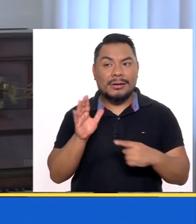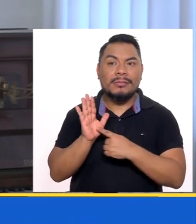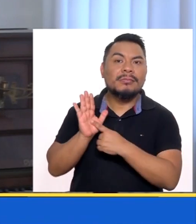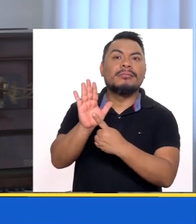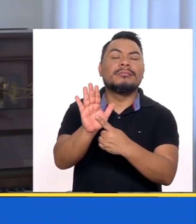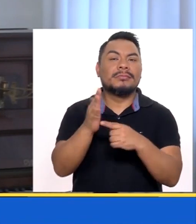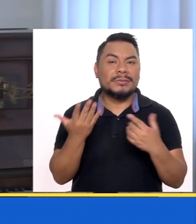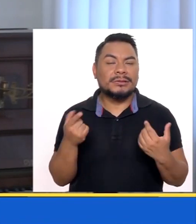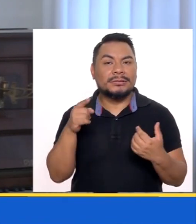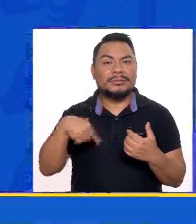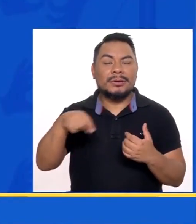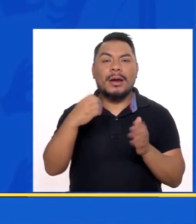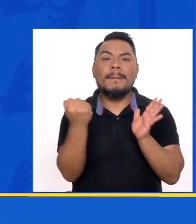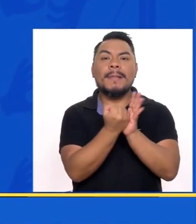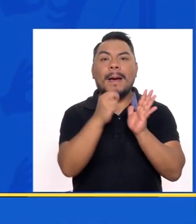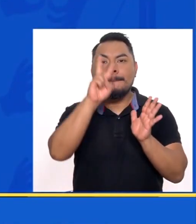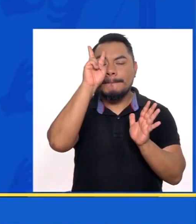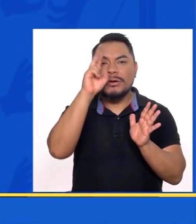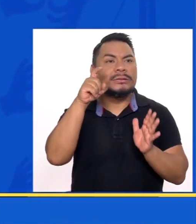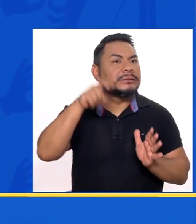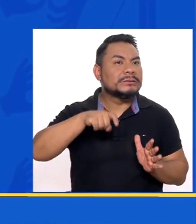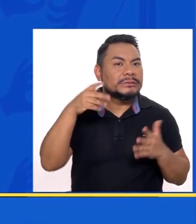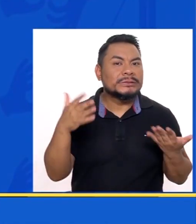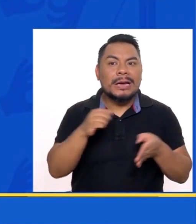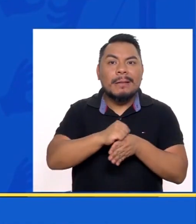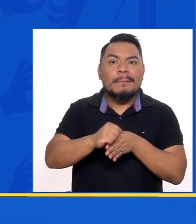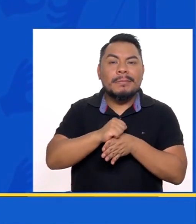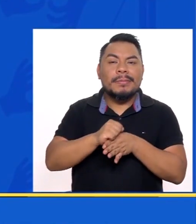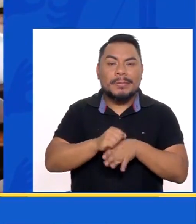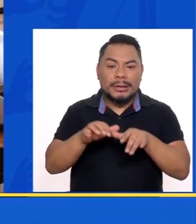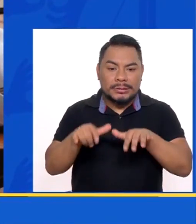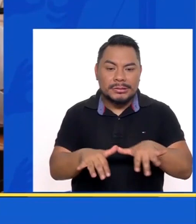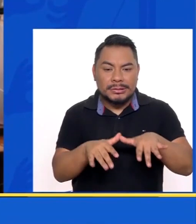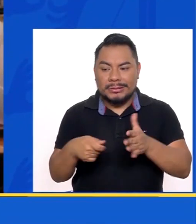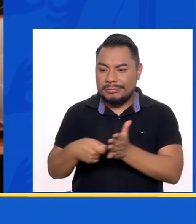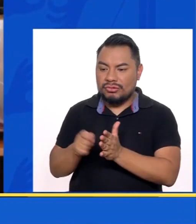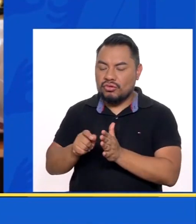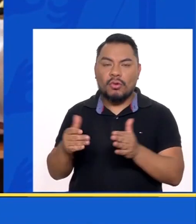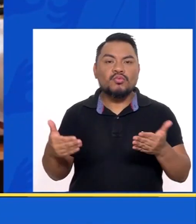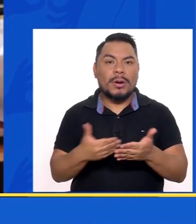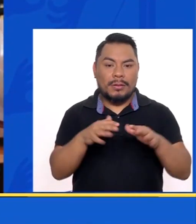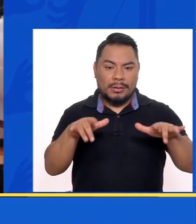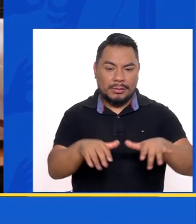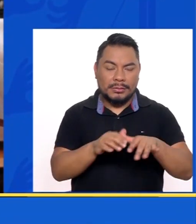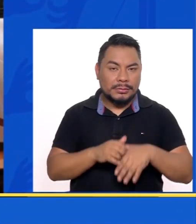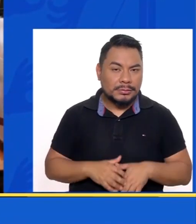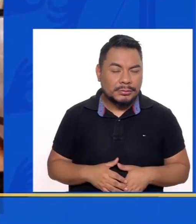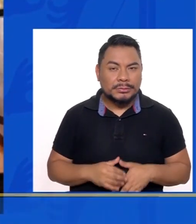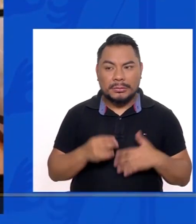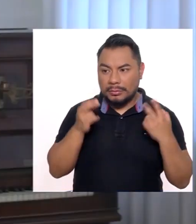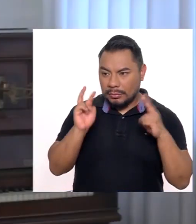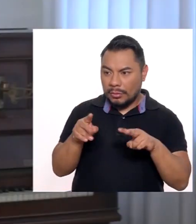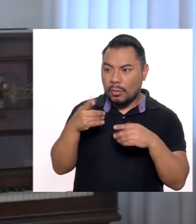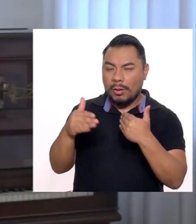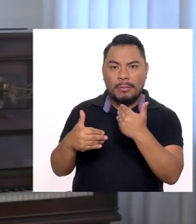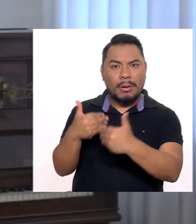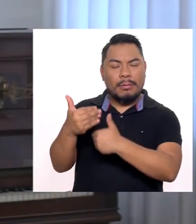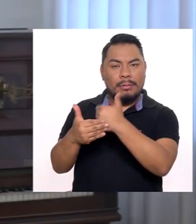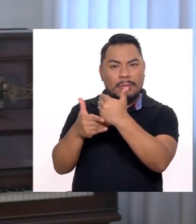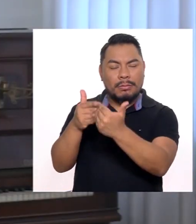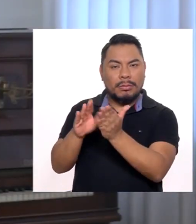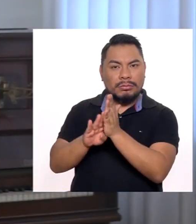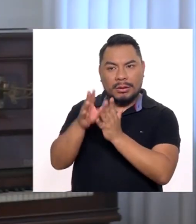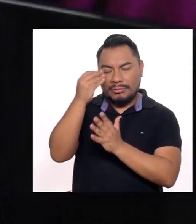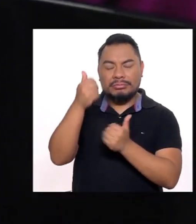presentar ya Para representarnos como marca Perú Necesitaba practicar en un piano acústico Le renté El avance que tuvo Diego después de eso